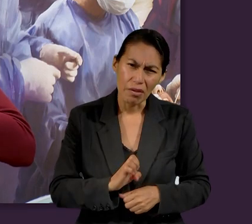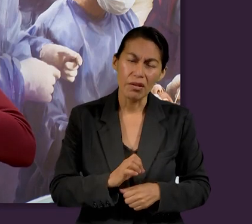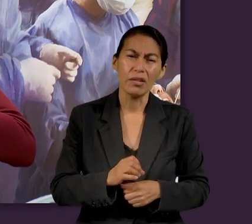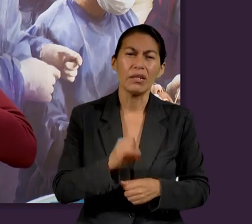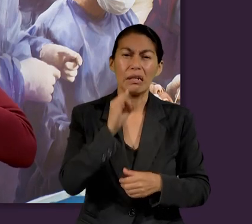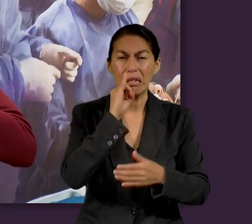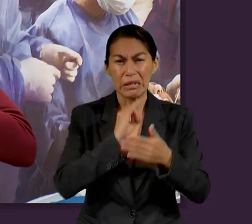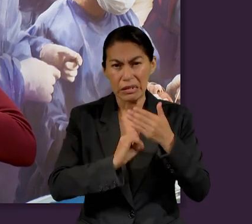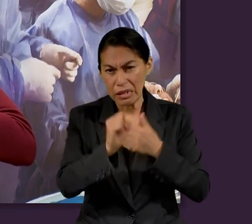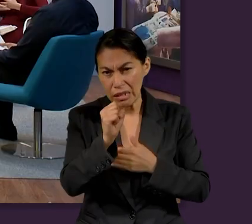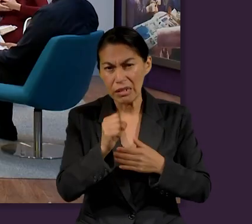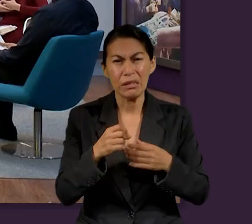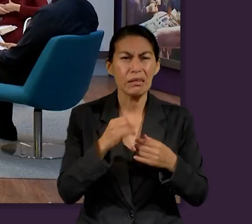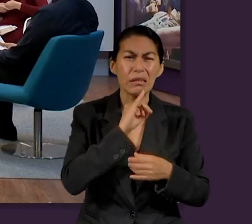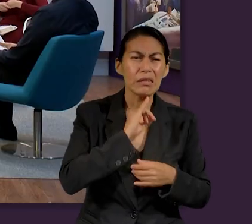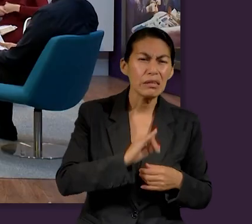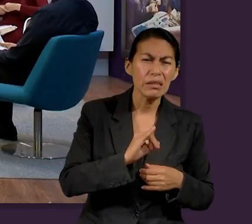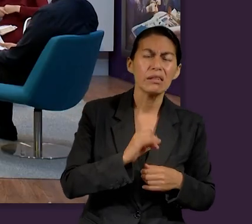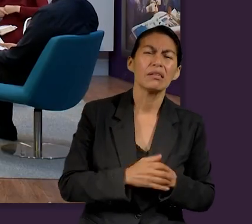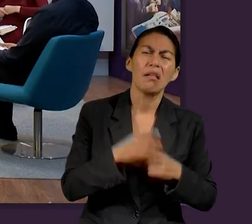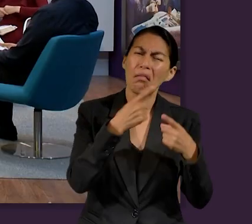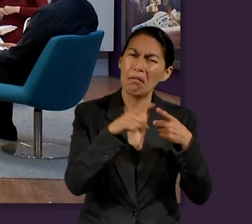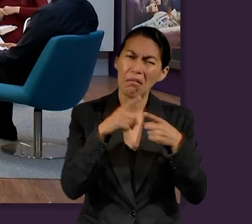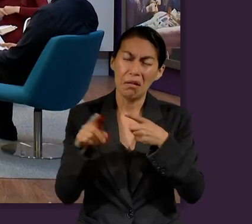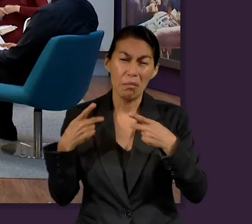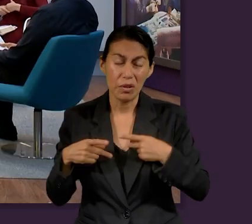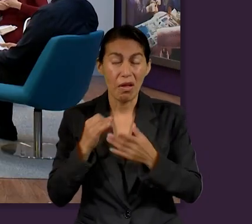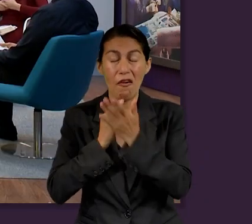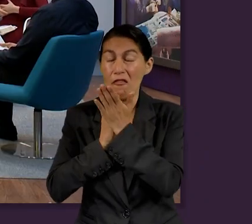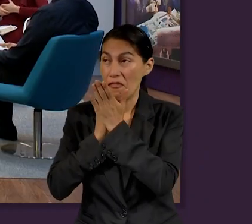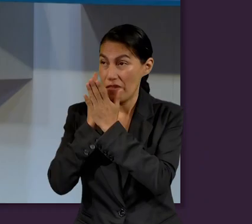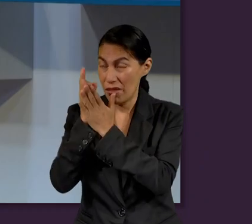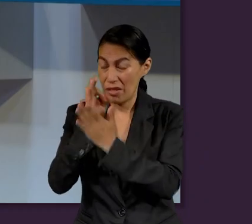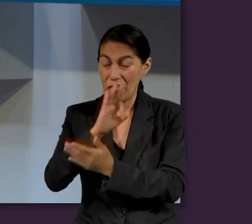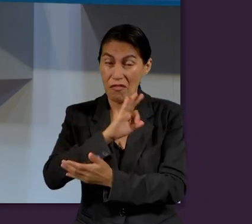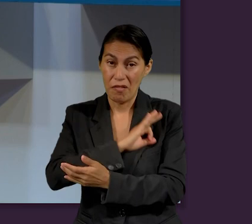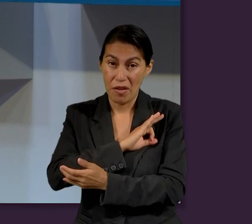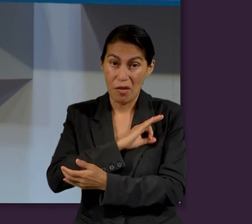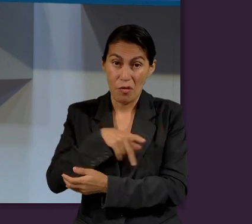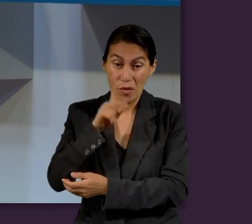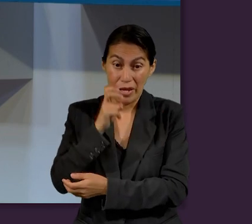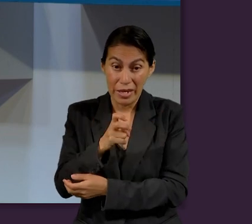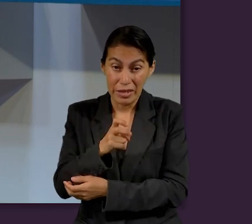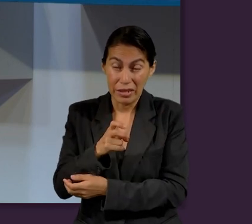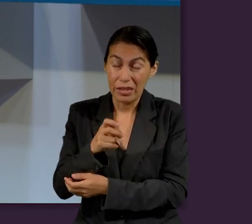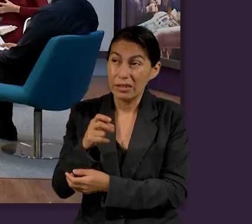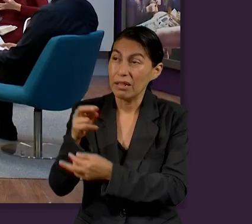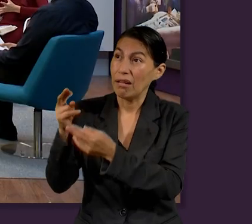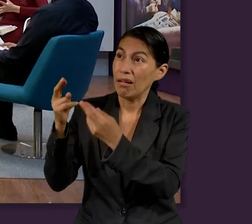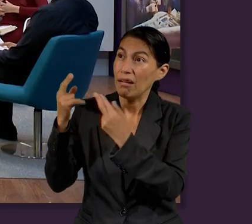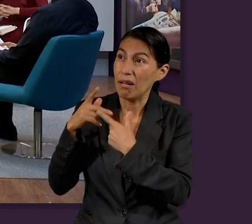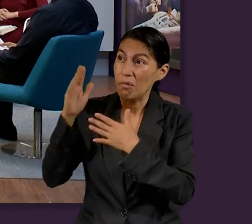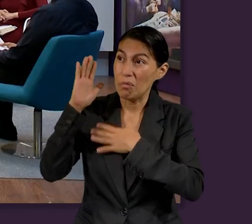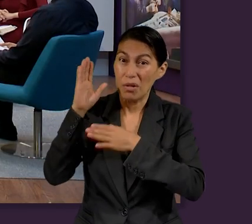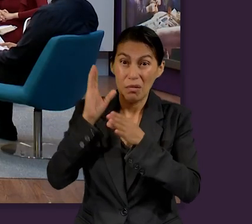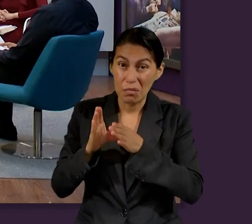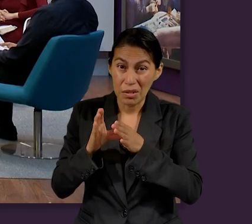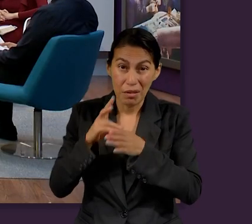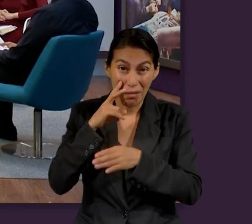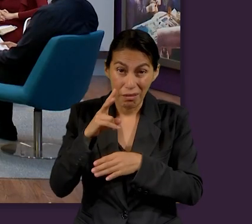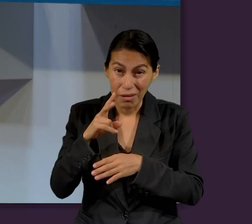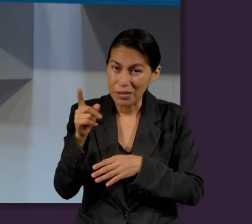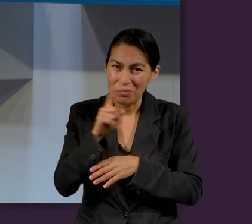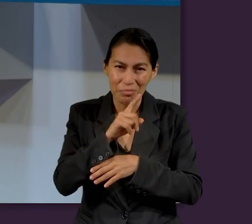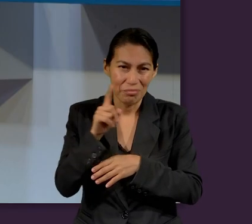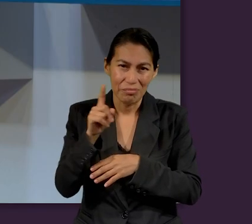se menciona una lista muy grande de personajes que fueron fieles en su fe a pesar de no haber recibido esa recompensa terrenal. Ahora,